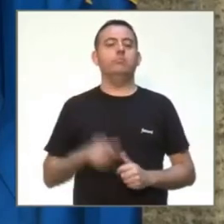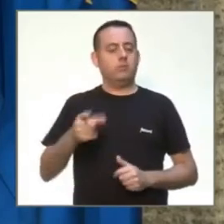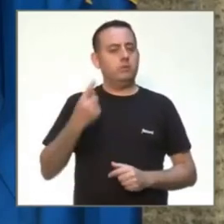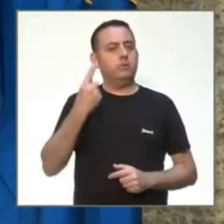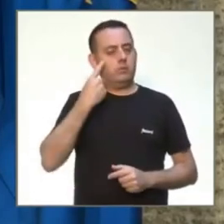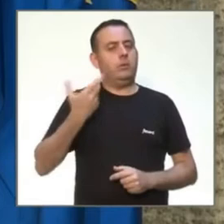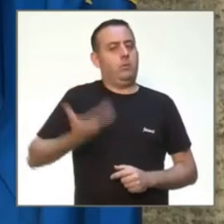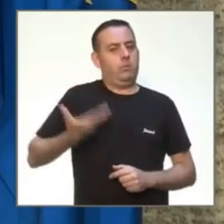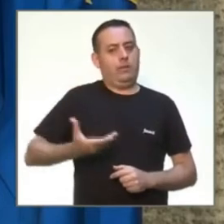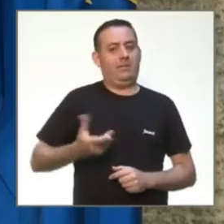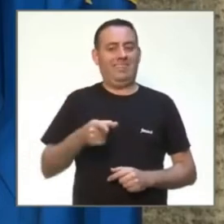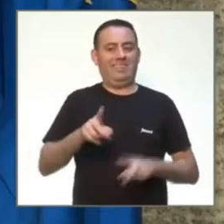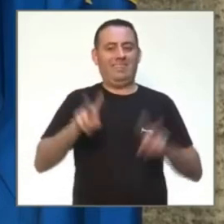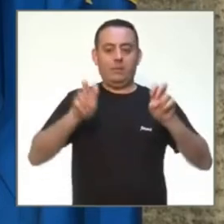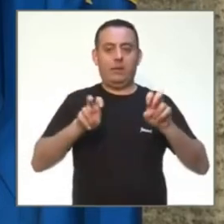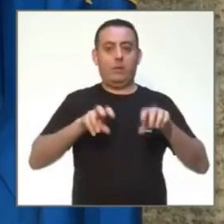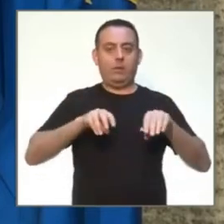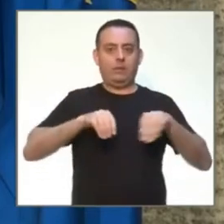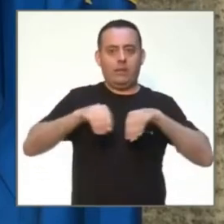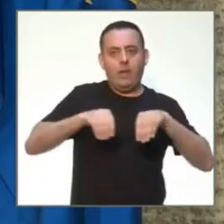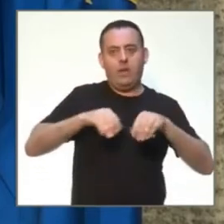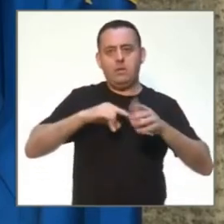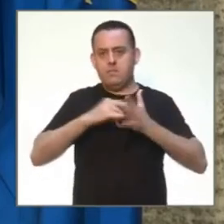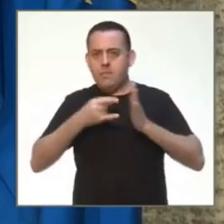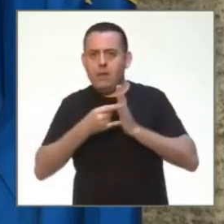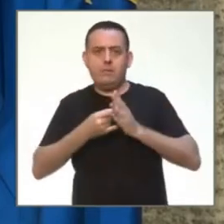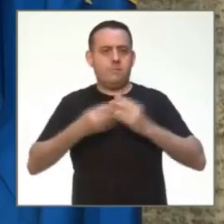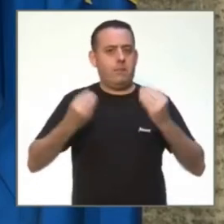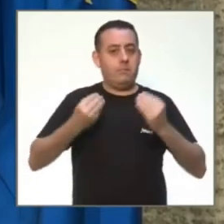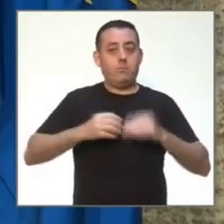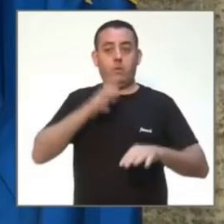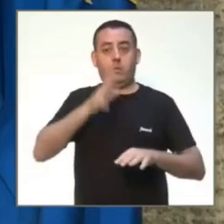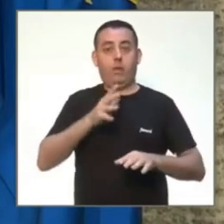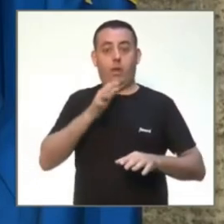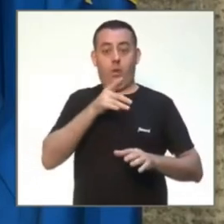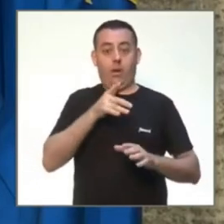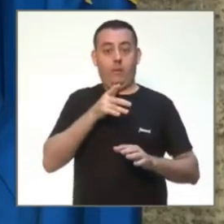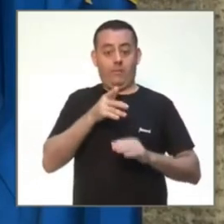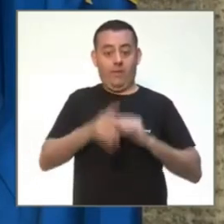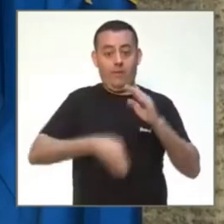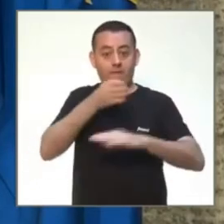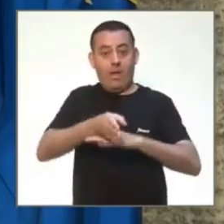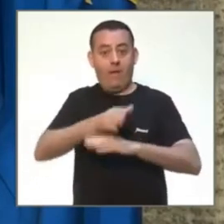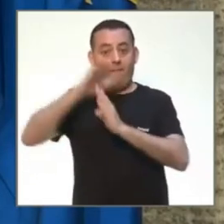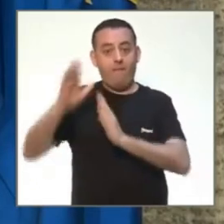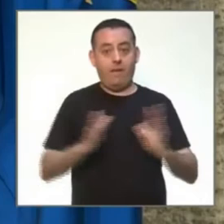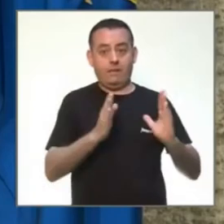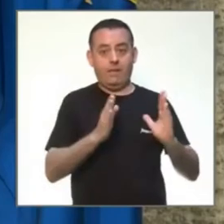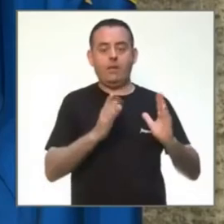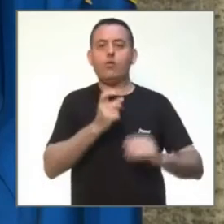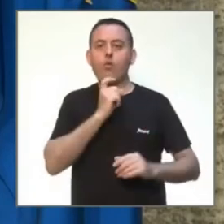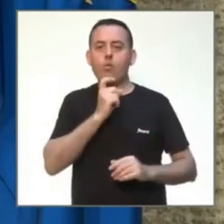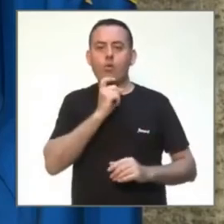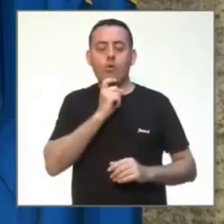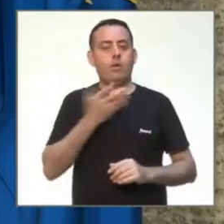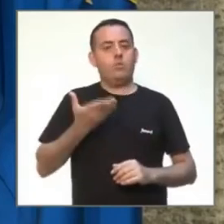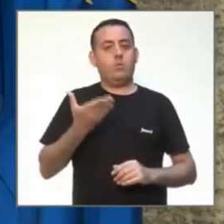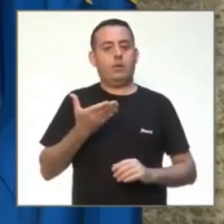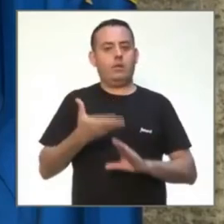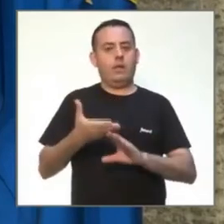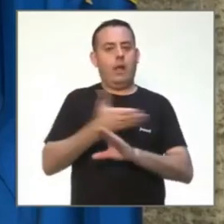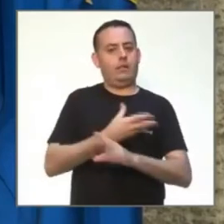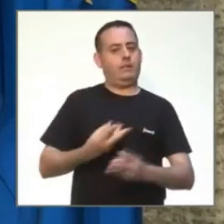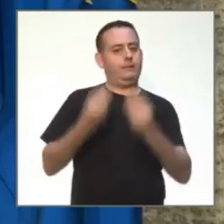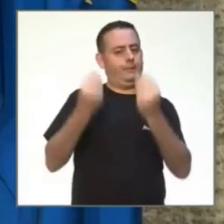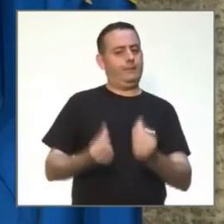ahora vamos a entrar en una nueva fase en la que será decisivo tener la máxima capacidad para adelantarse y para tener